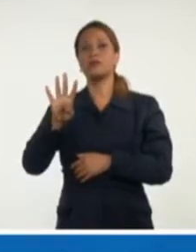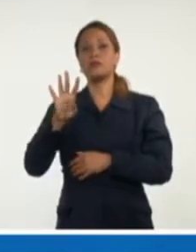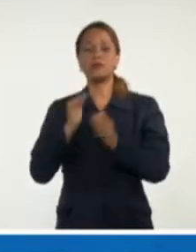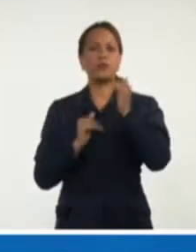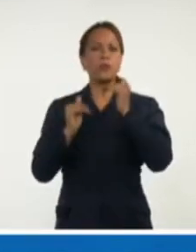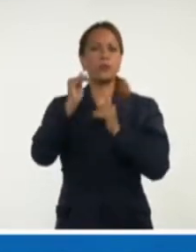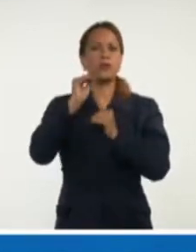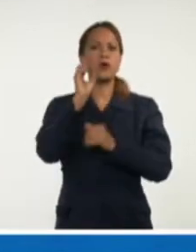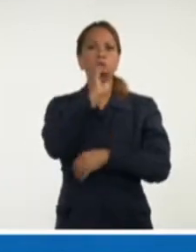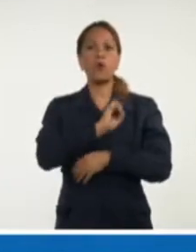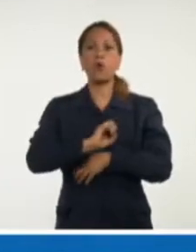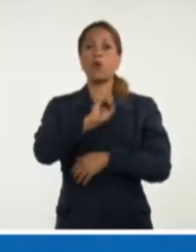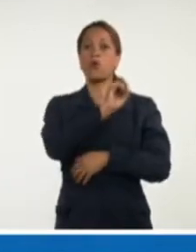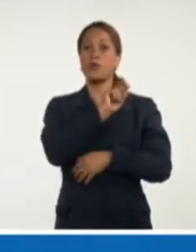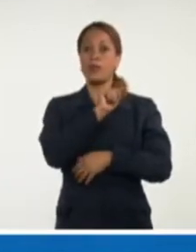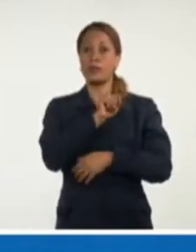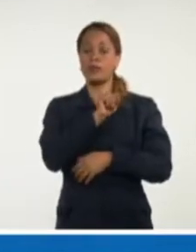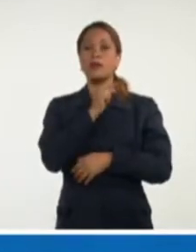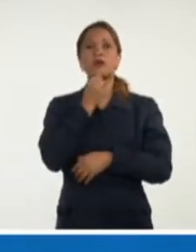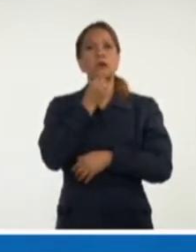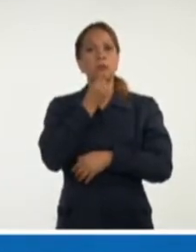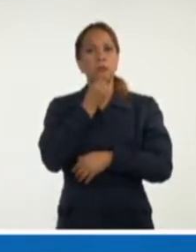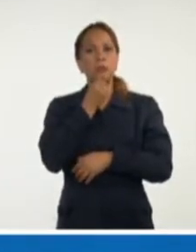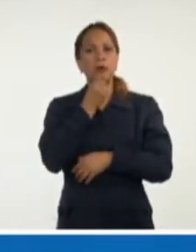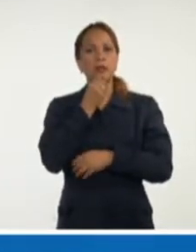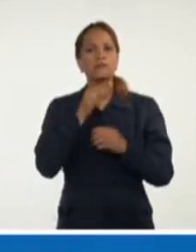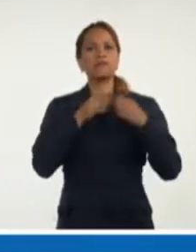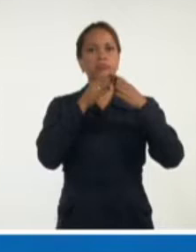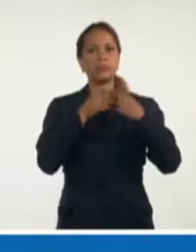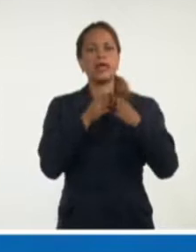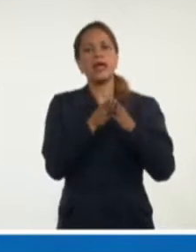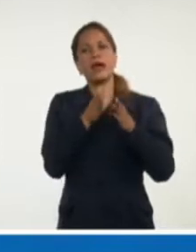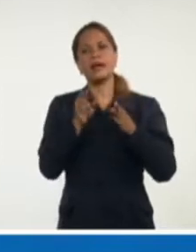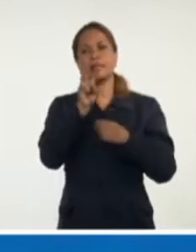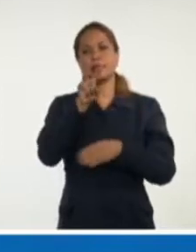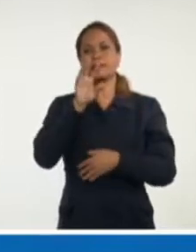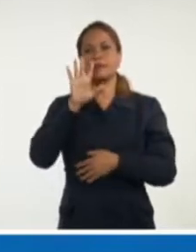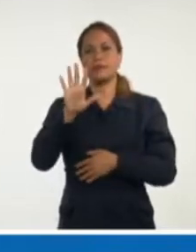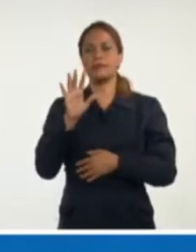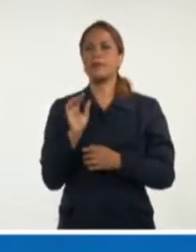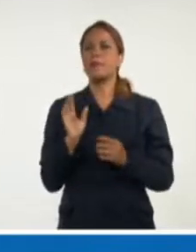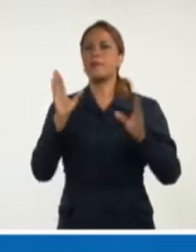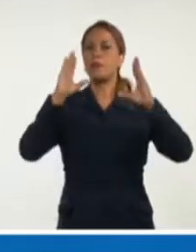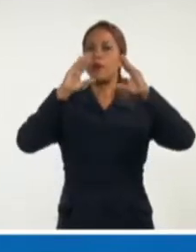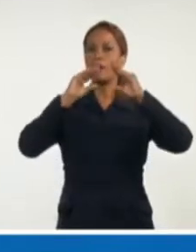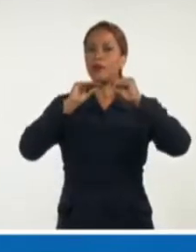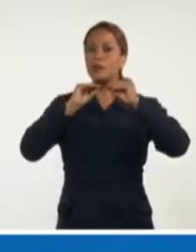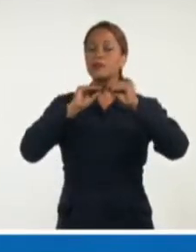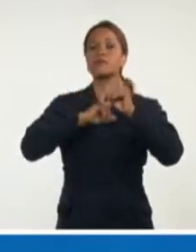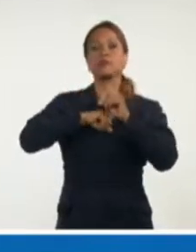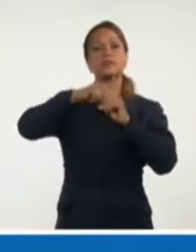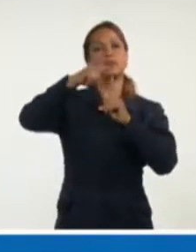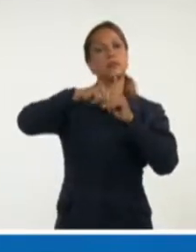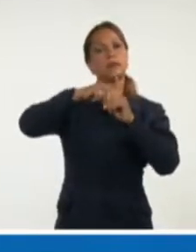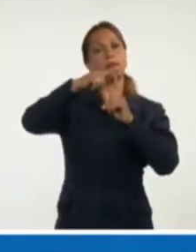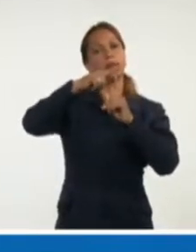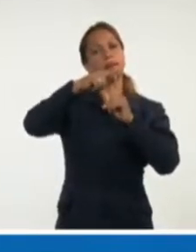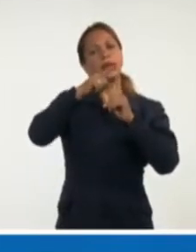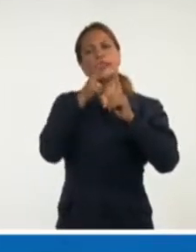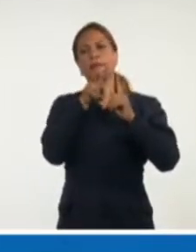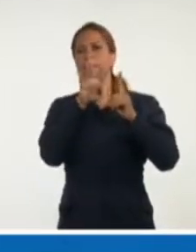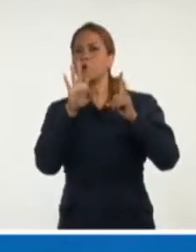en el oriente donde puede llegar en Granma hasta 35 grados. En la noche, los valores de temperatura entre 24 y